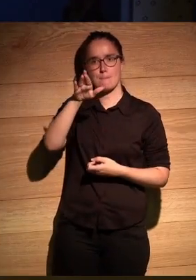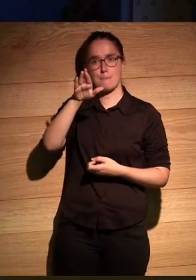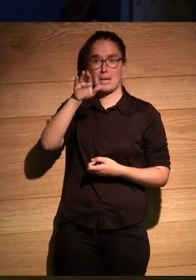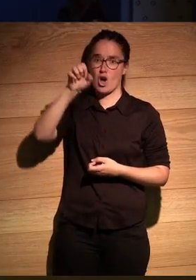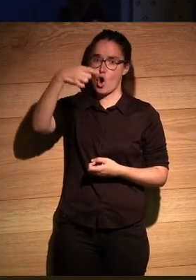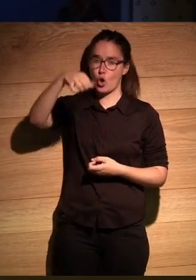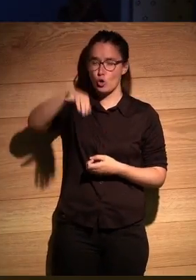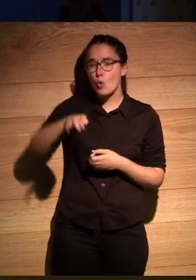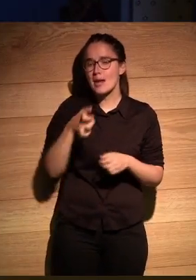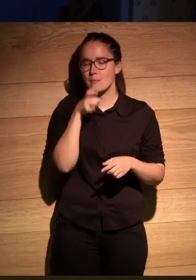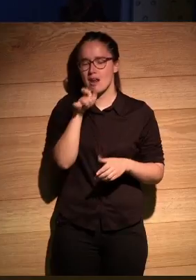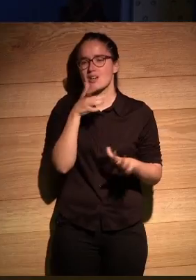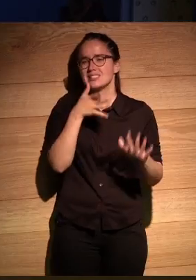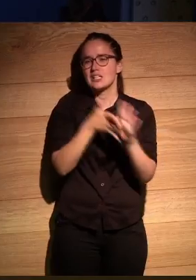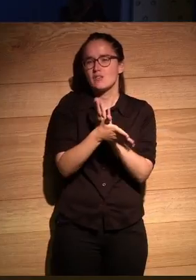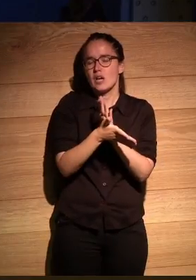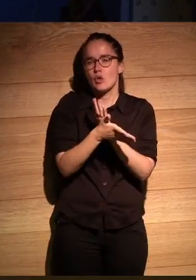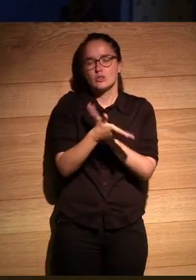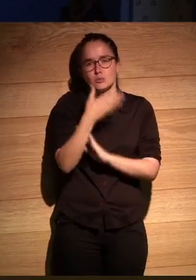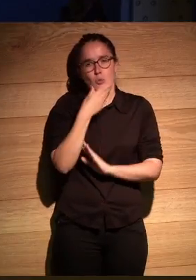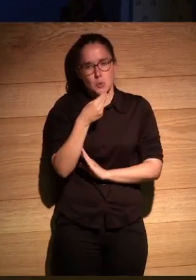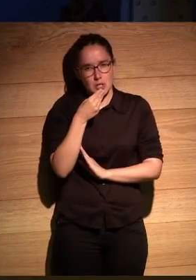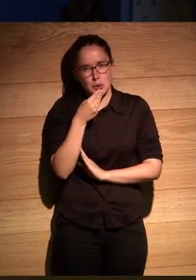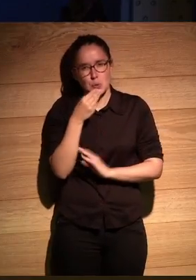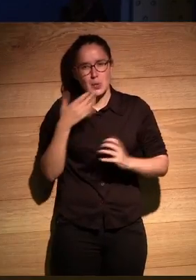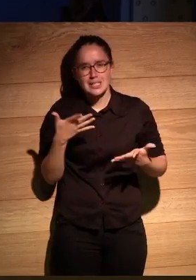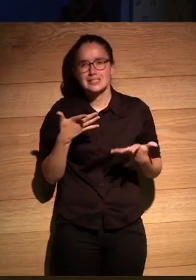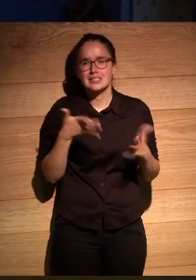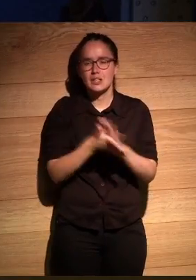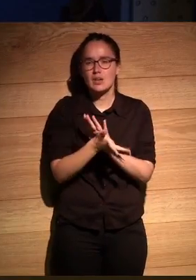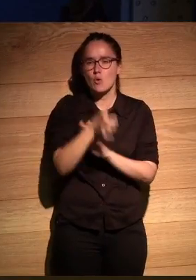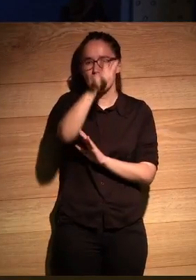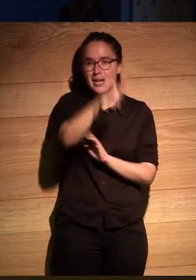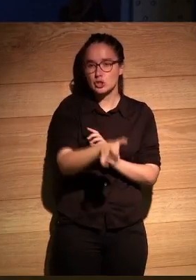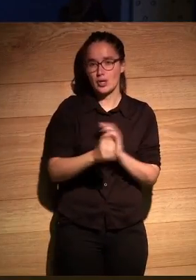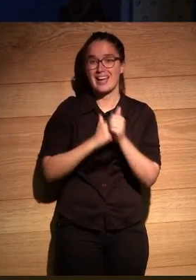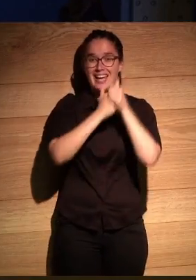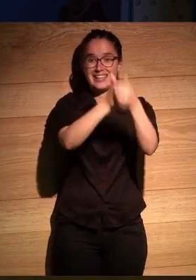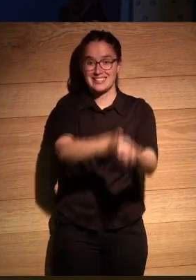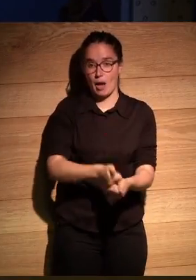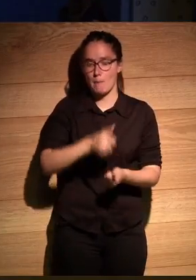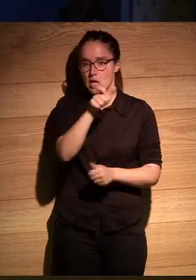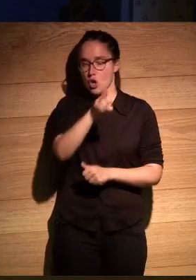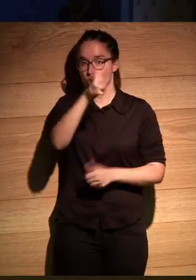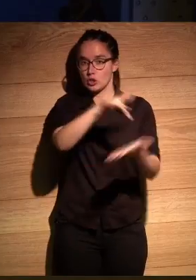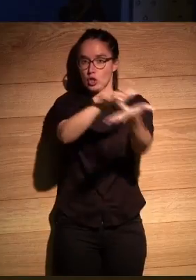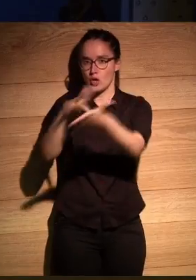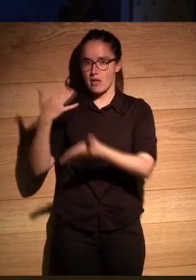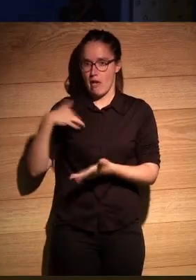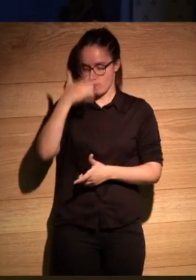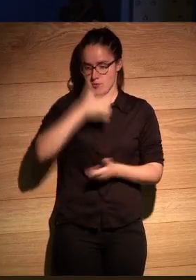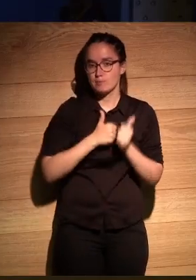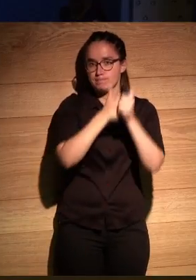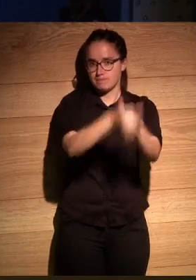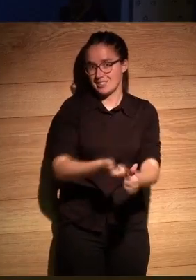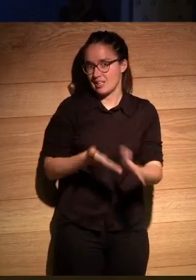pero cuyo sentido recto es precioso que es el epígono es aquel que sigue las huellas de otro pues eso es